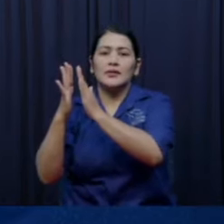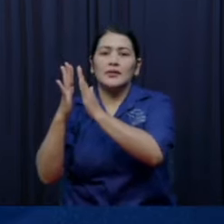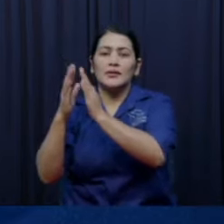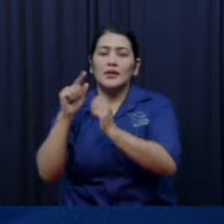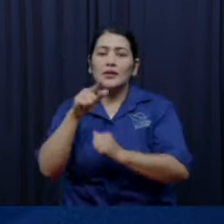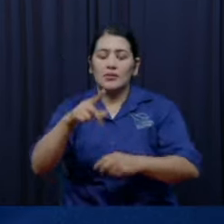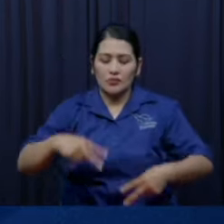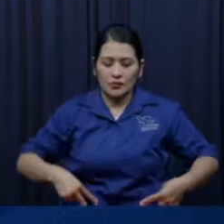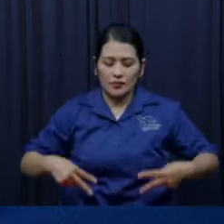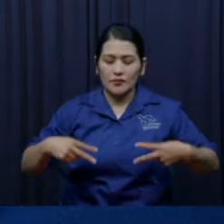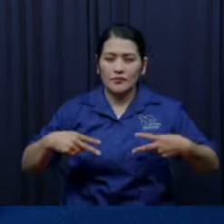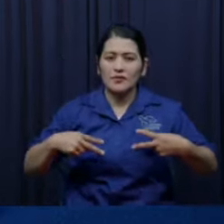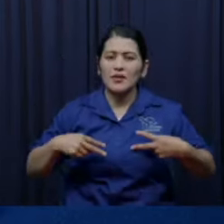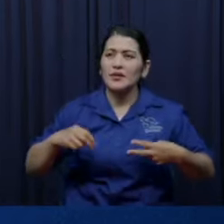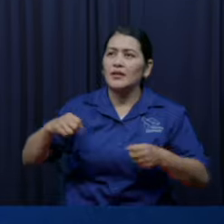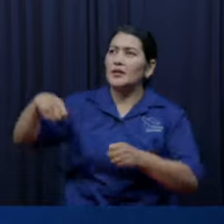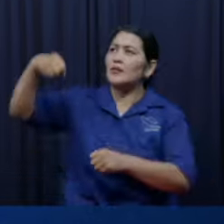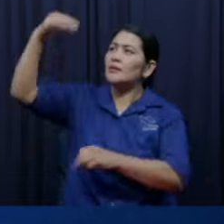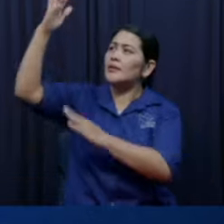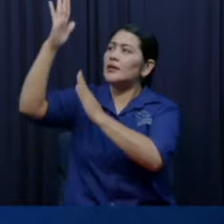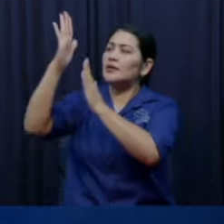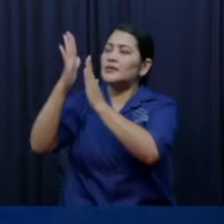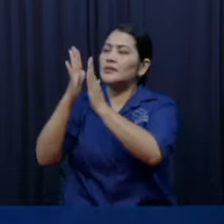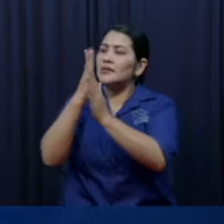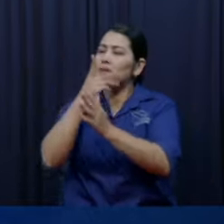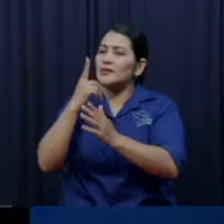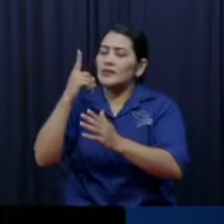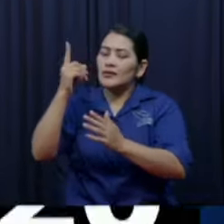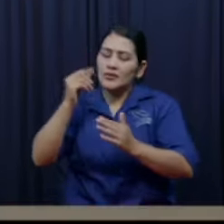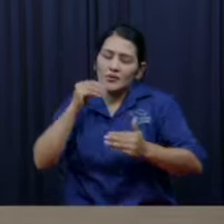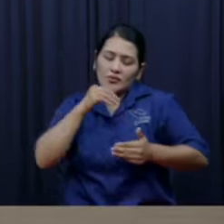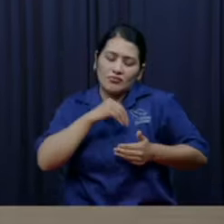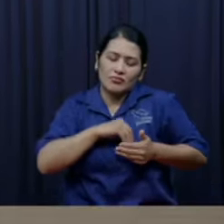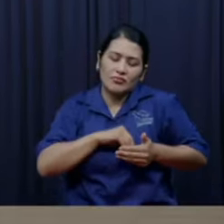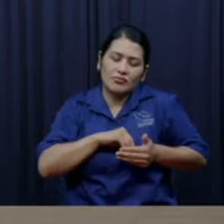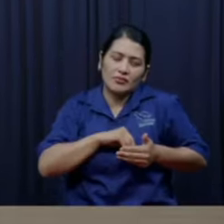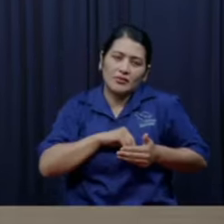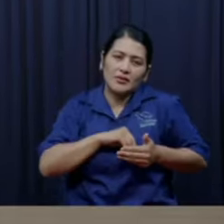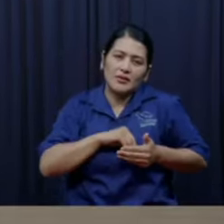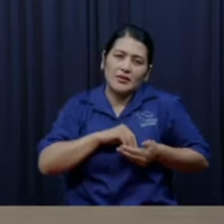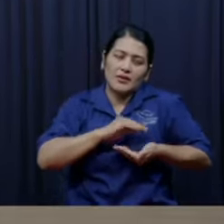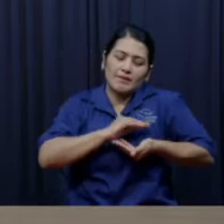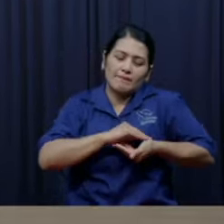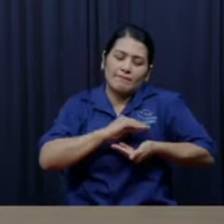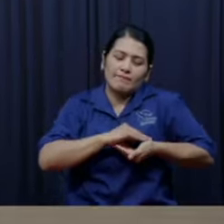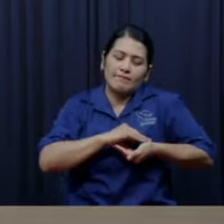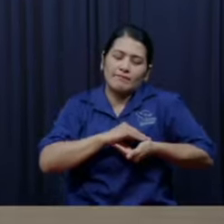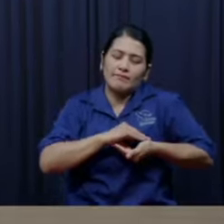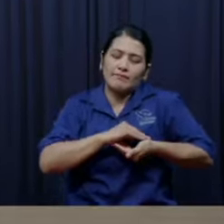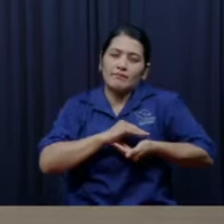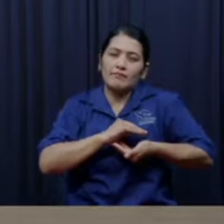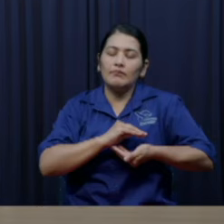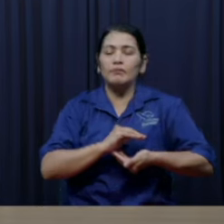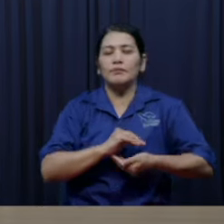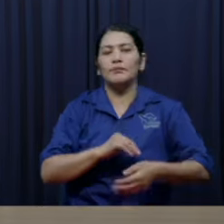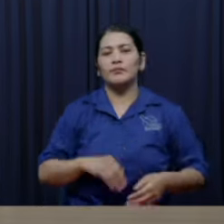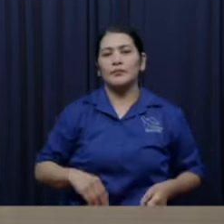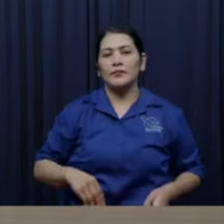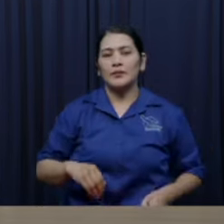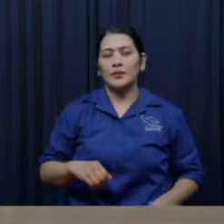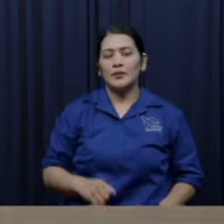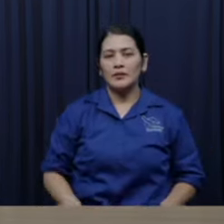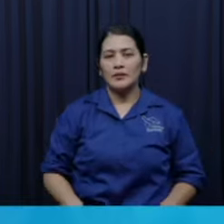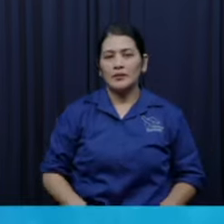un tesoro precioso preciado que no debemos de desechar y cultivarlo toda la sabiduría que Dios te ha ido